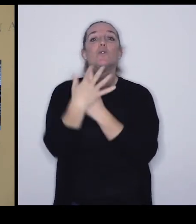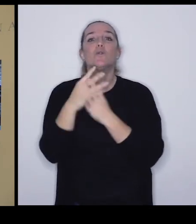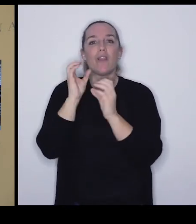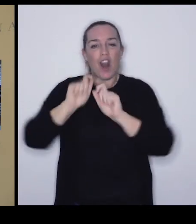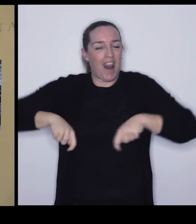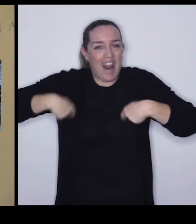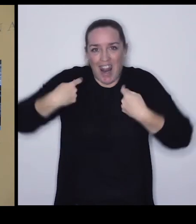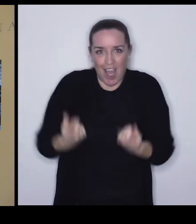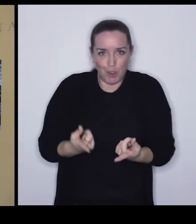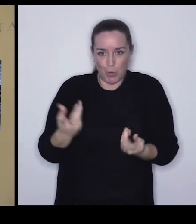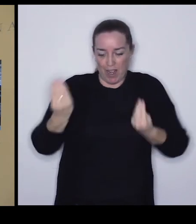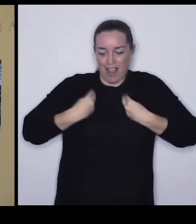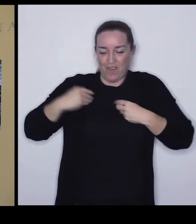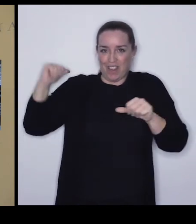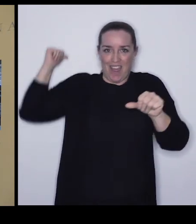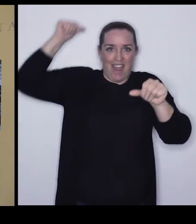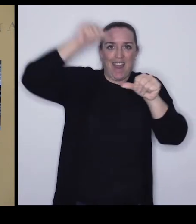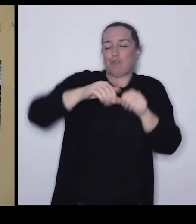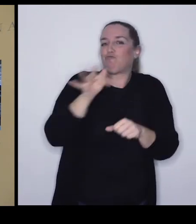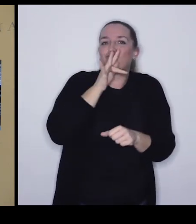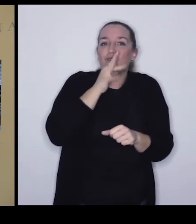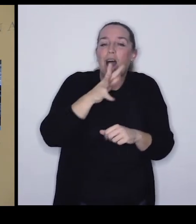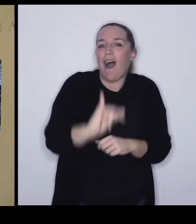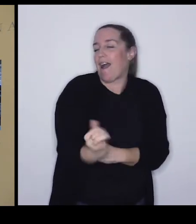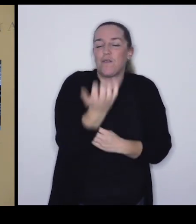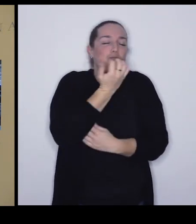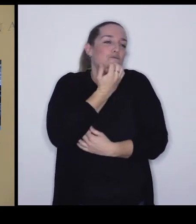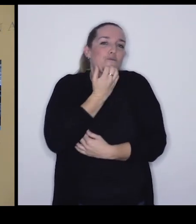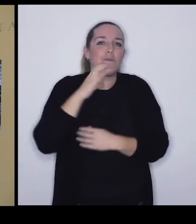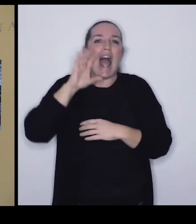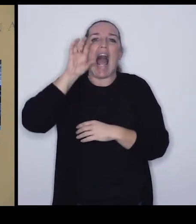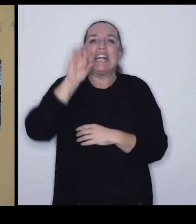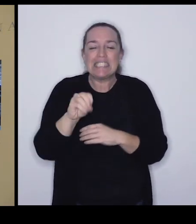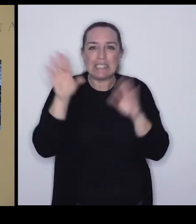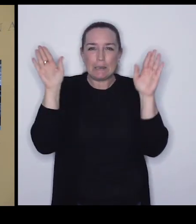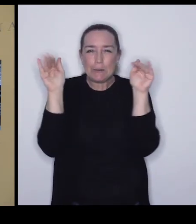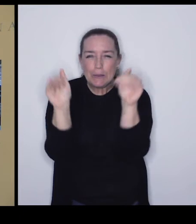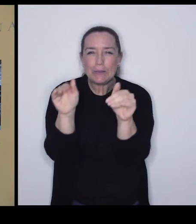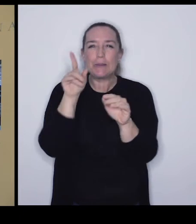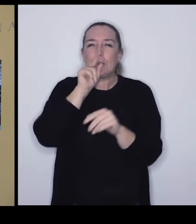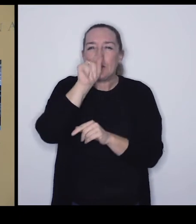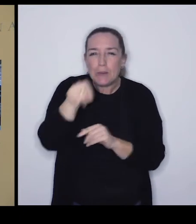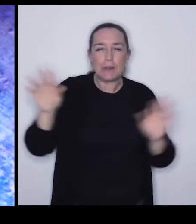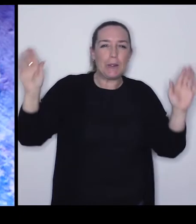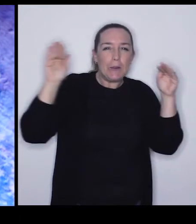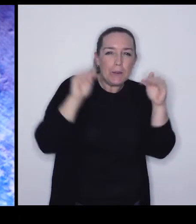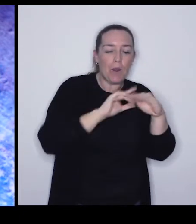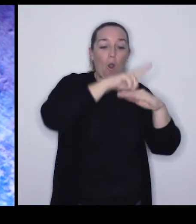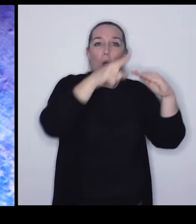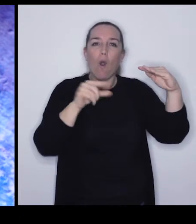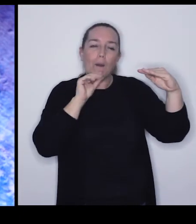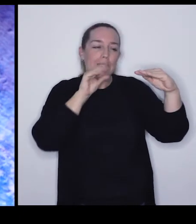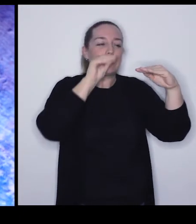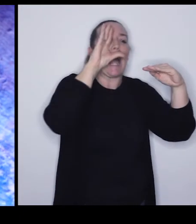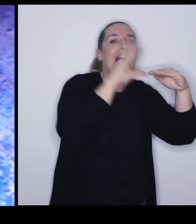hace muchísimo tiempo en el planeta... ...y que siguen ocurriendo hoy en día... ...como son por ejemplo las mordeduras de los insectos... ...en algunas de las